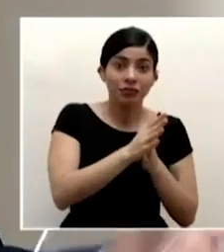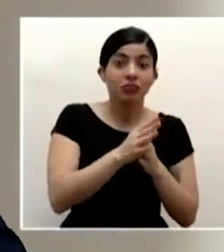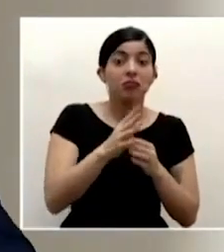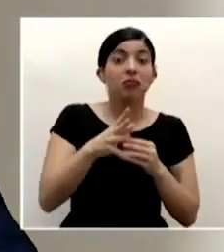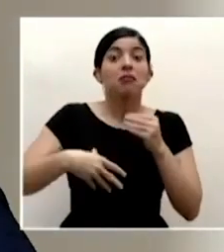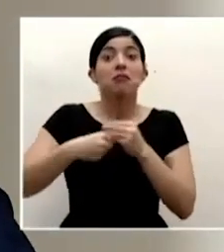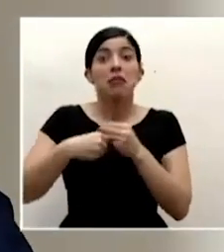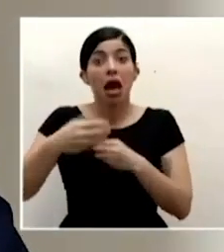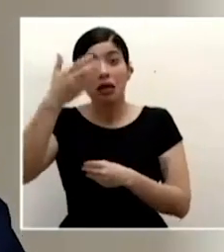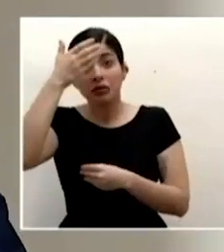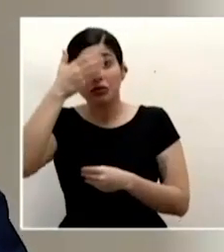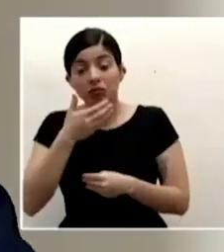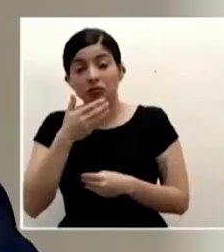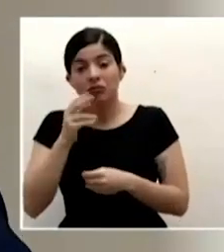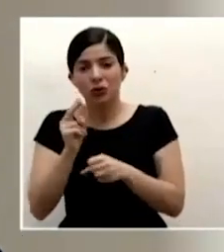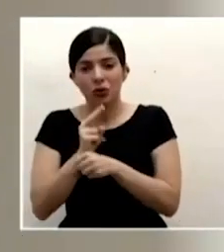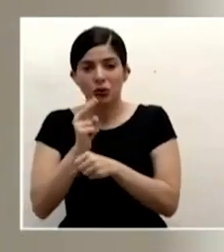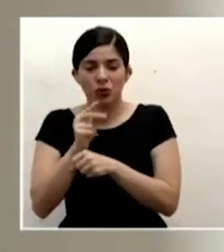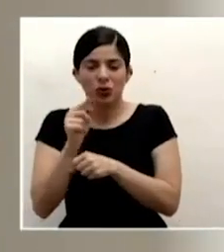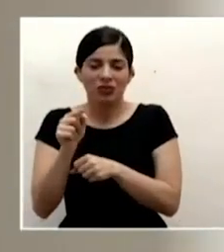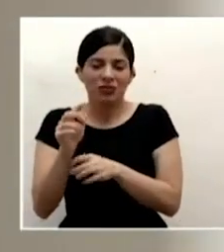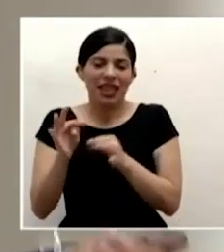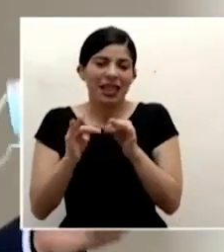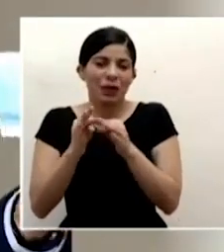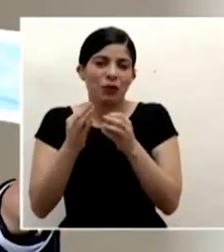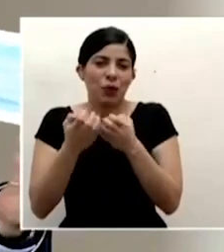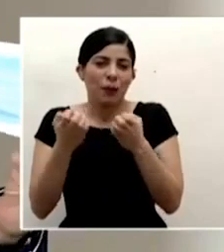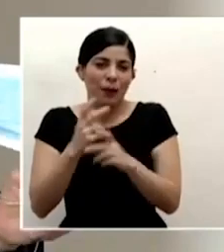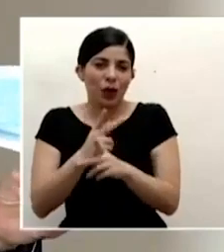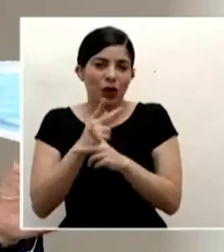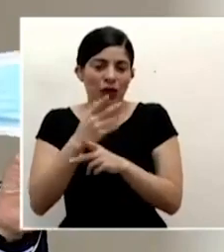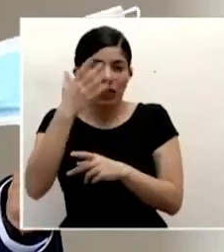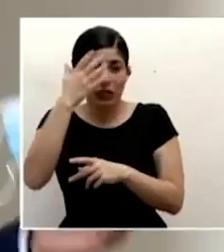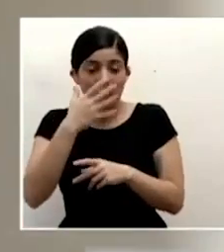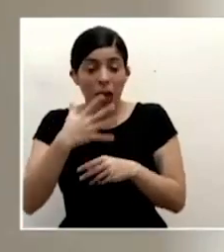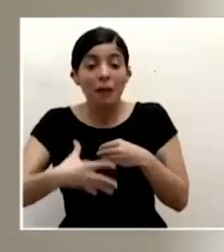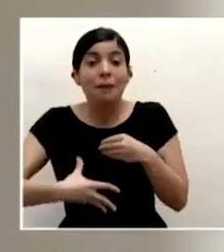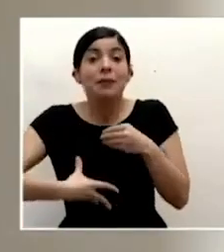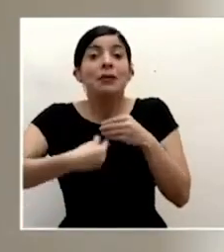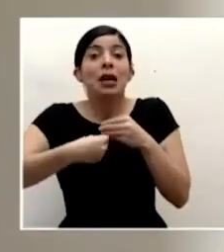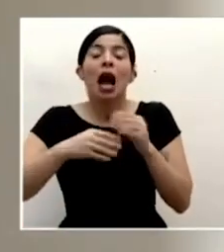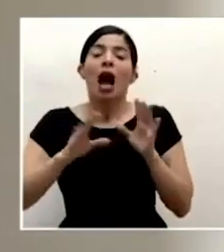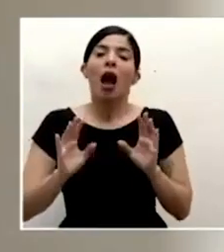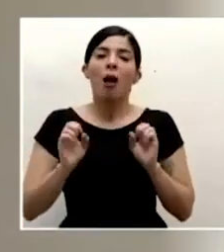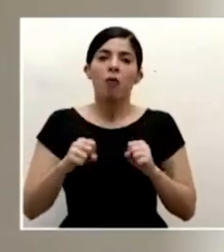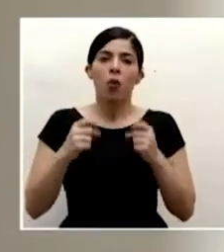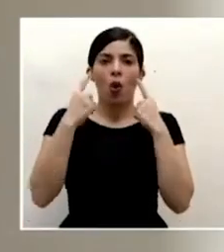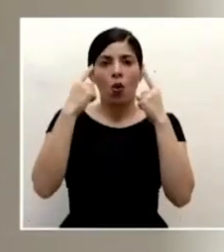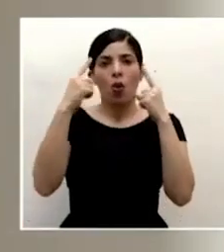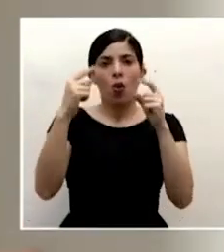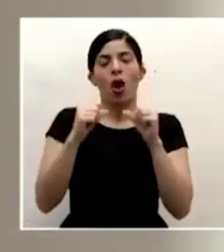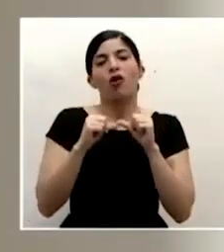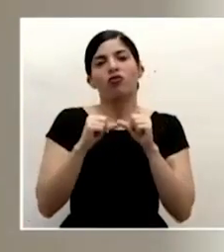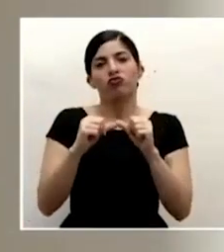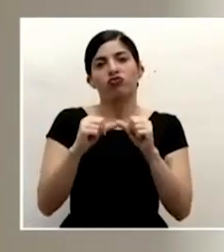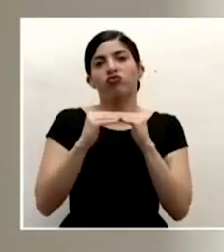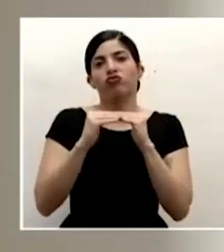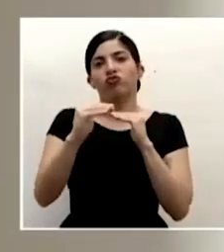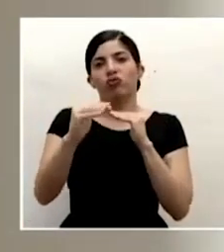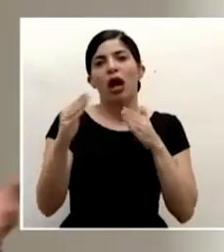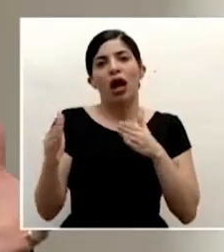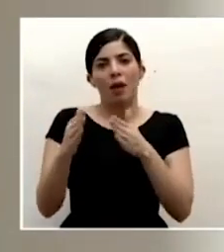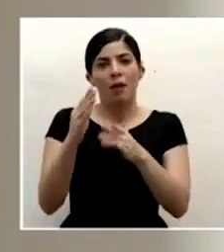equipo de protección podemos lograr que el país se mantenga en esa ruta que estoy seguro que todos estamos